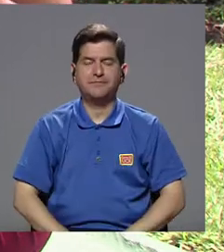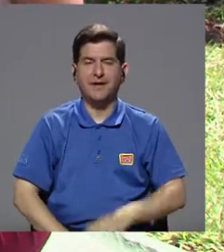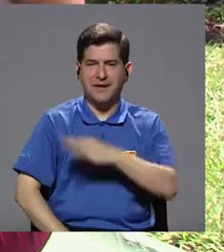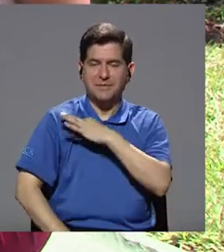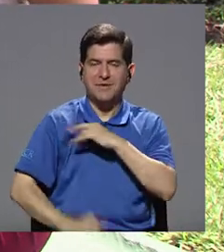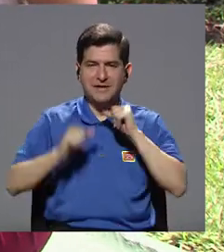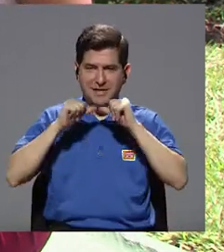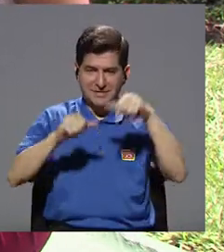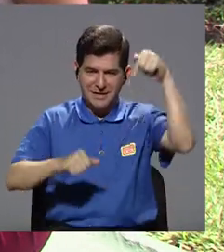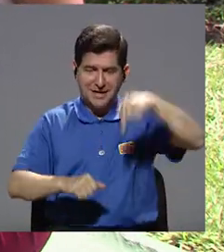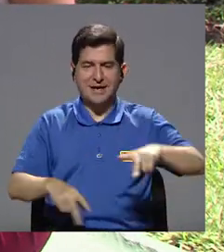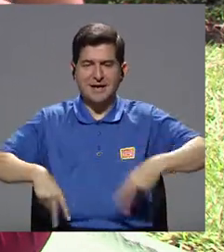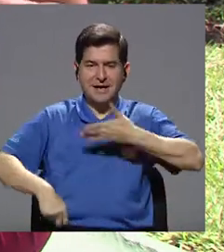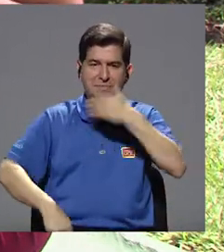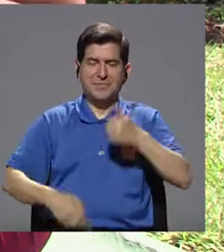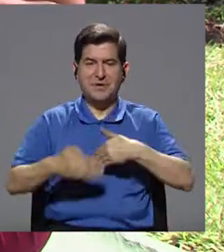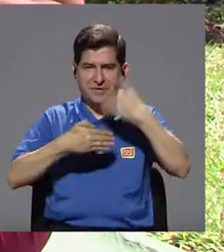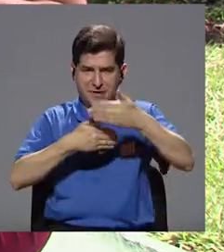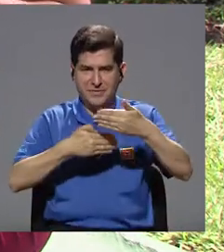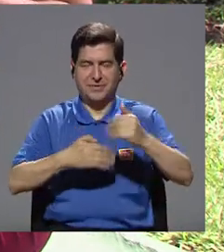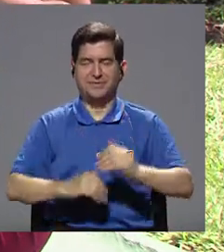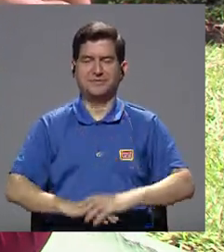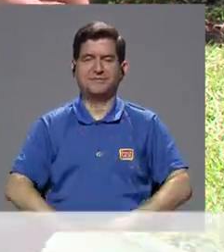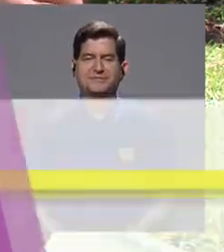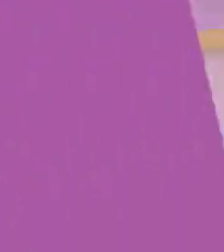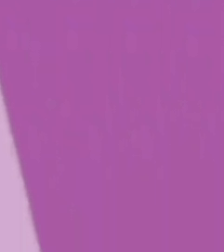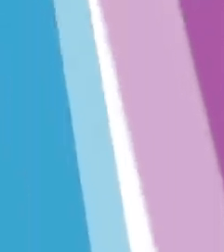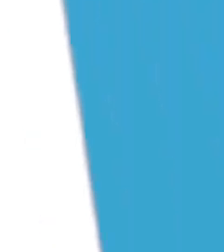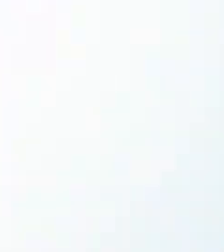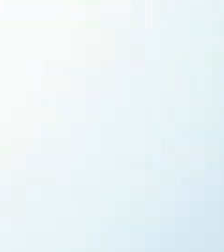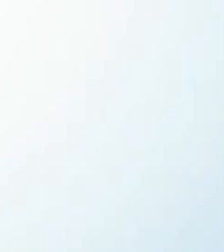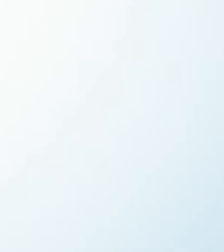los invitamos a que continúen con Vivir Mejor en el siguiente segmento.